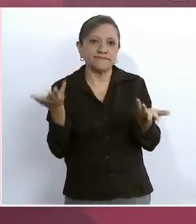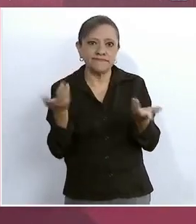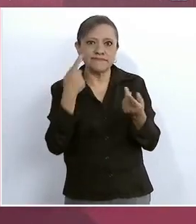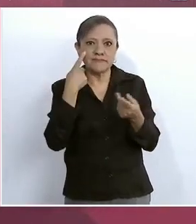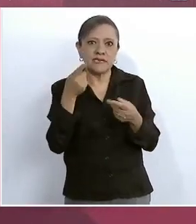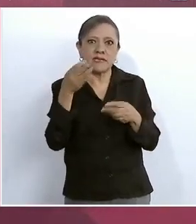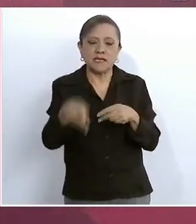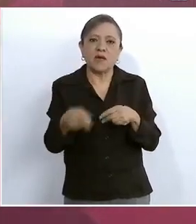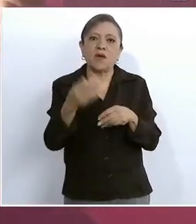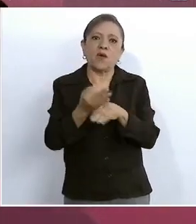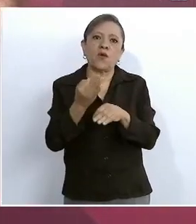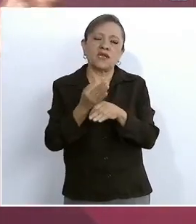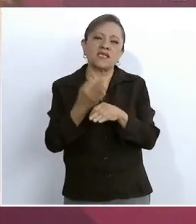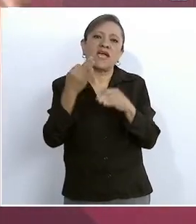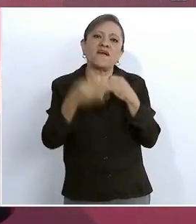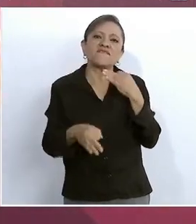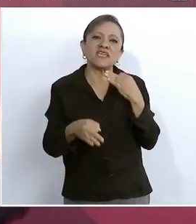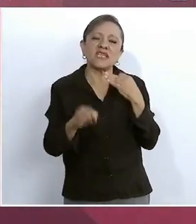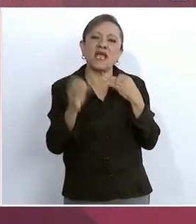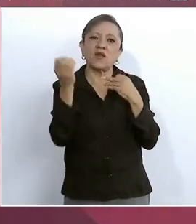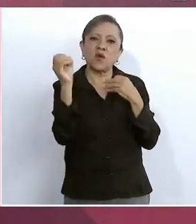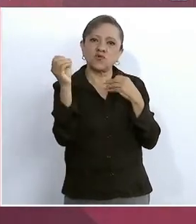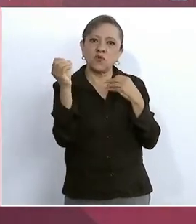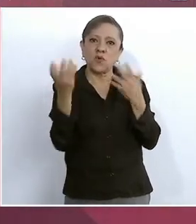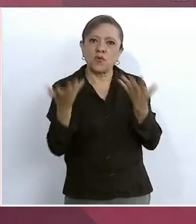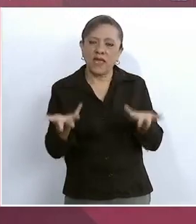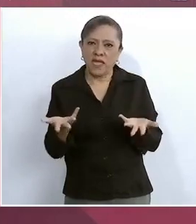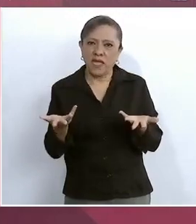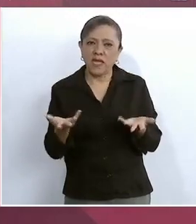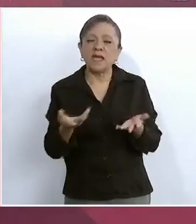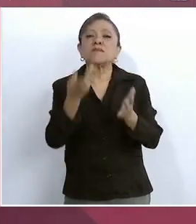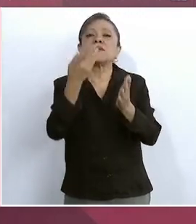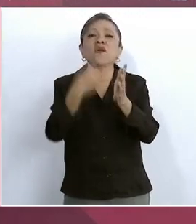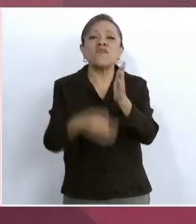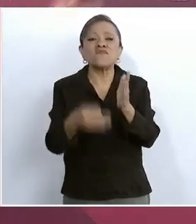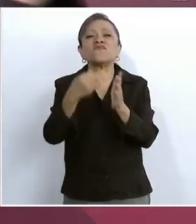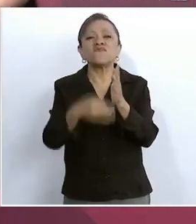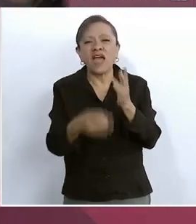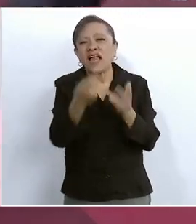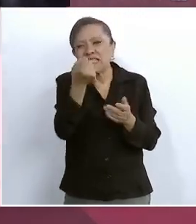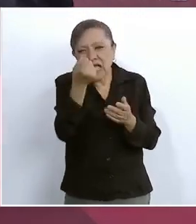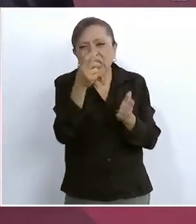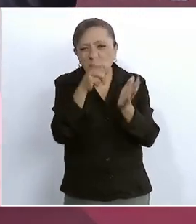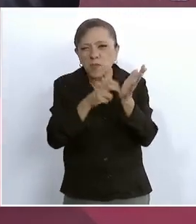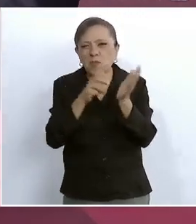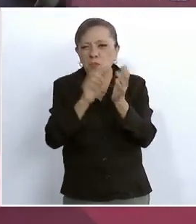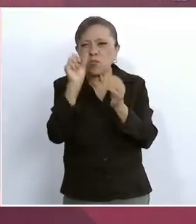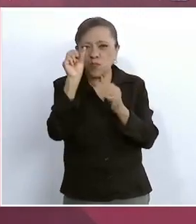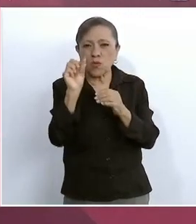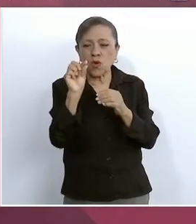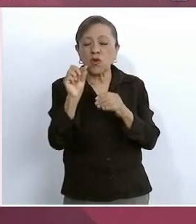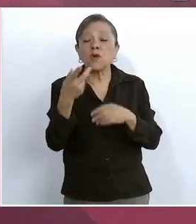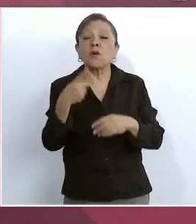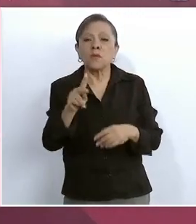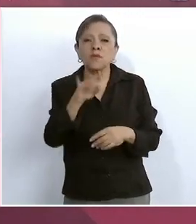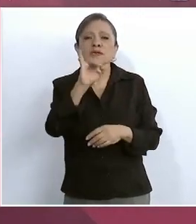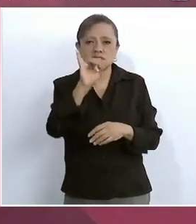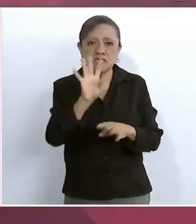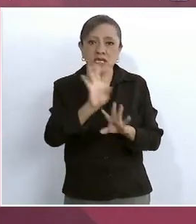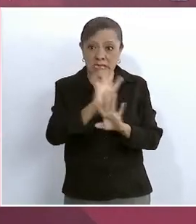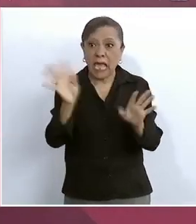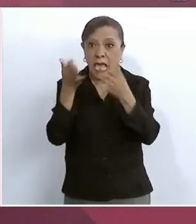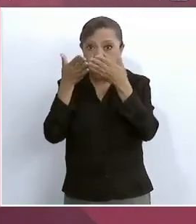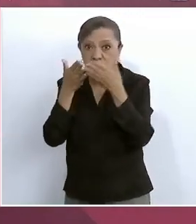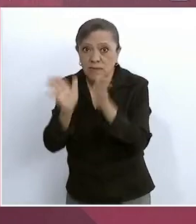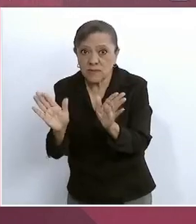octubre y si es que nos falta todavía, pero bueno, vamos a abrirla.